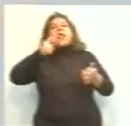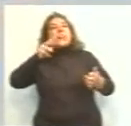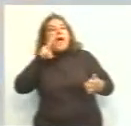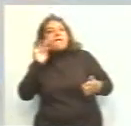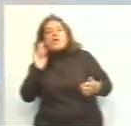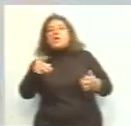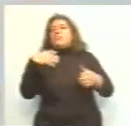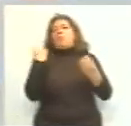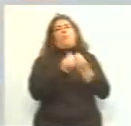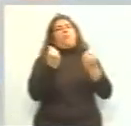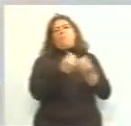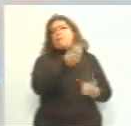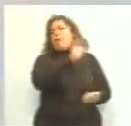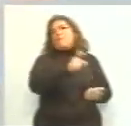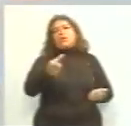hay muchos, qué sé yo.